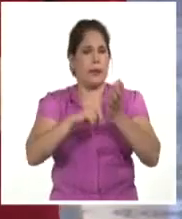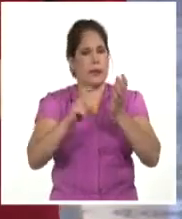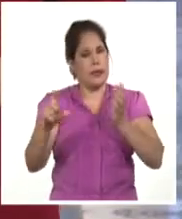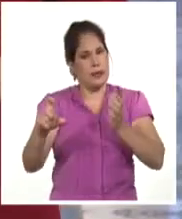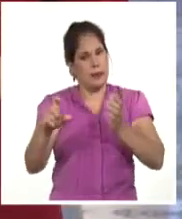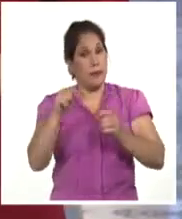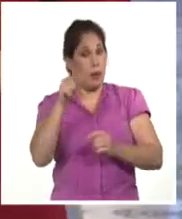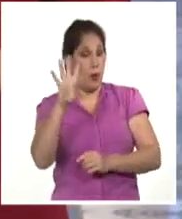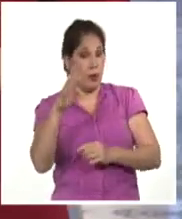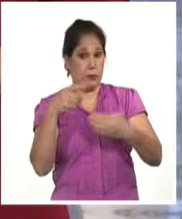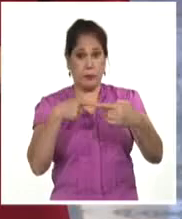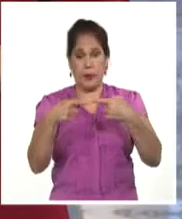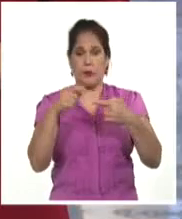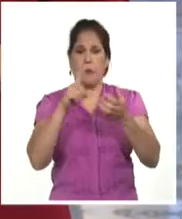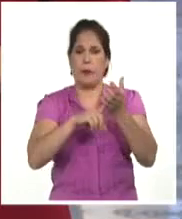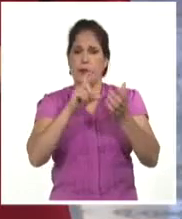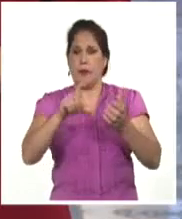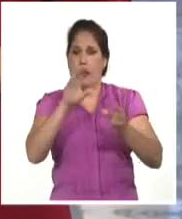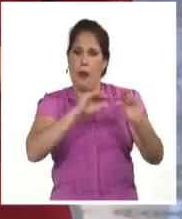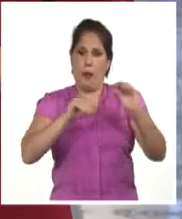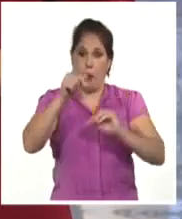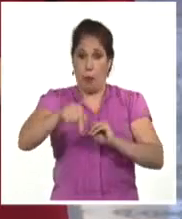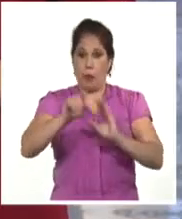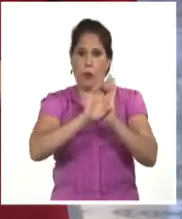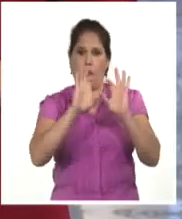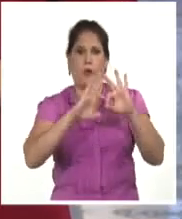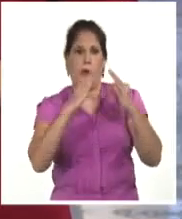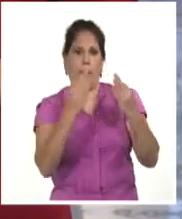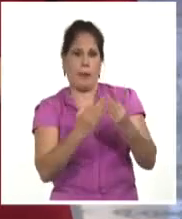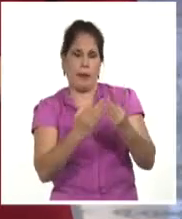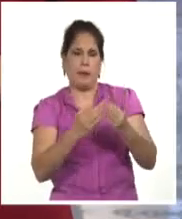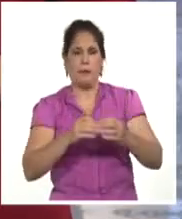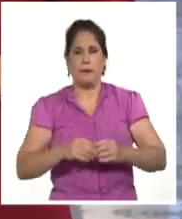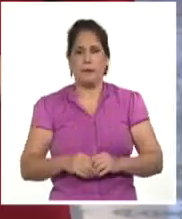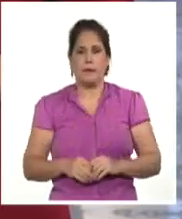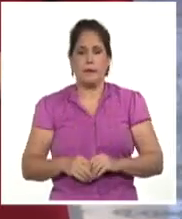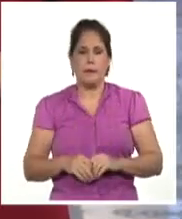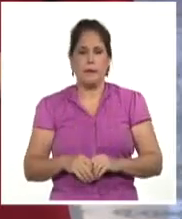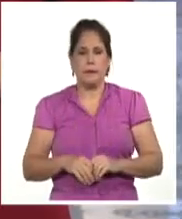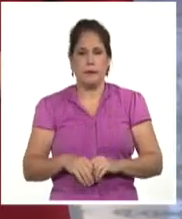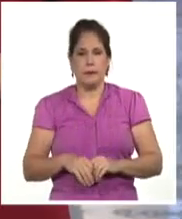del cuarto pleno del Comité Central del Partido. Talía González, Sistema Informativo de la Televisión.